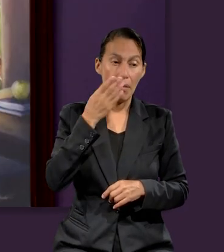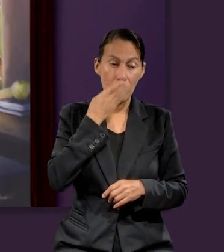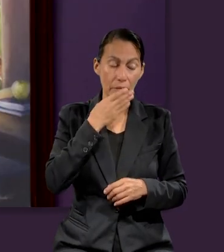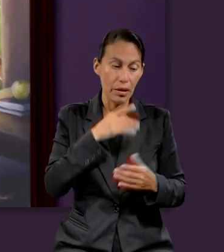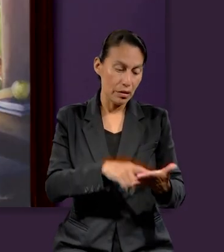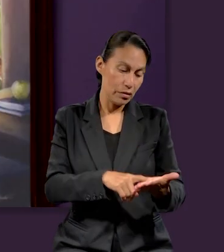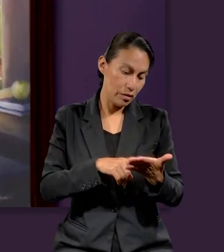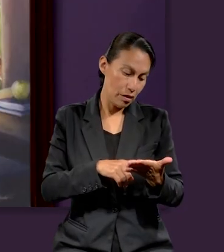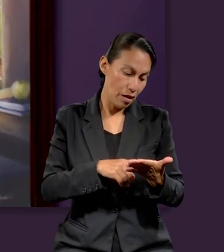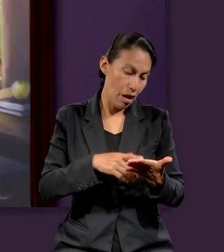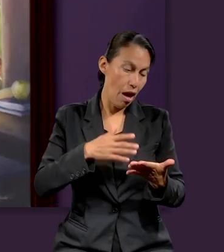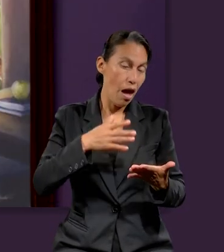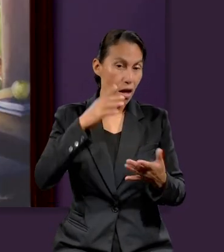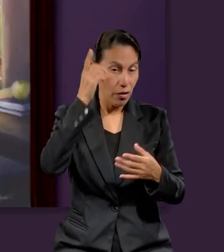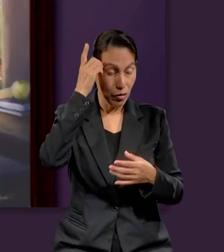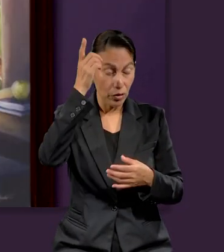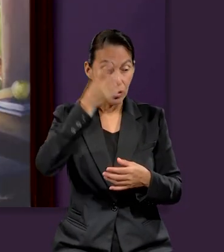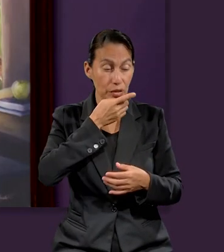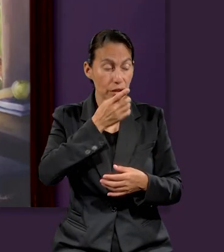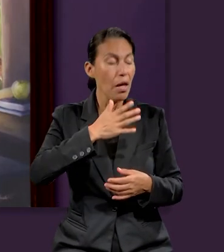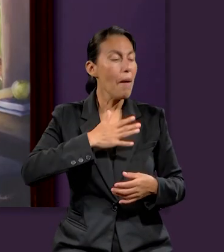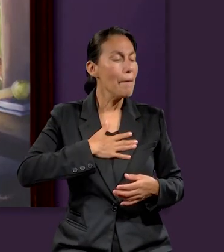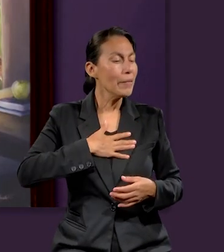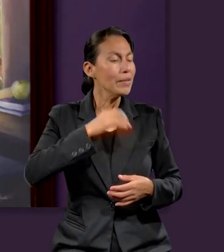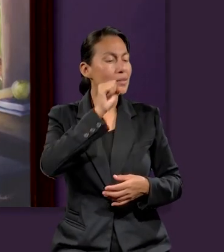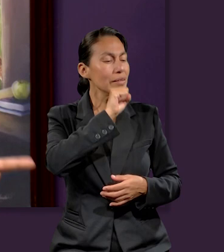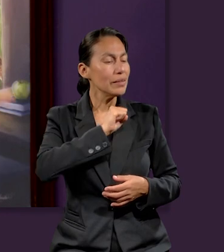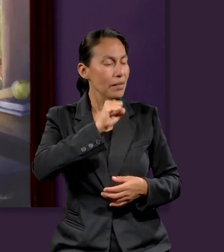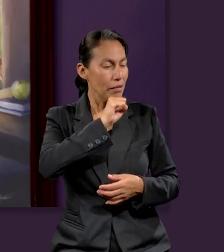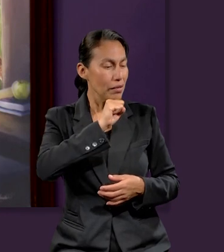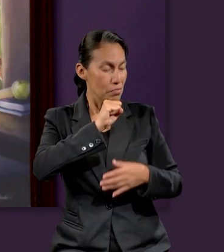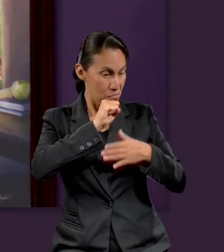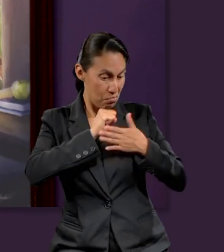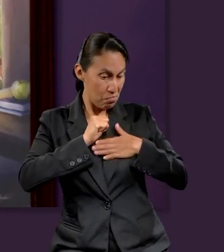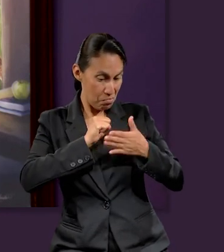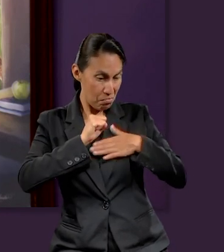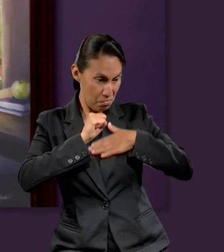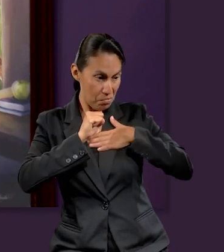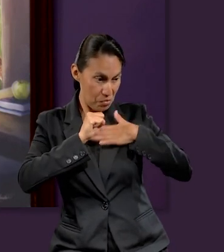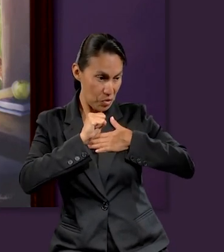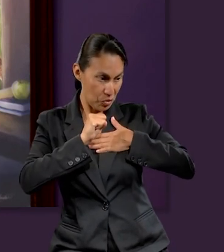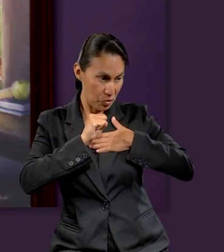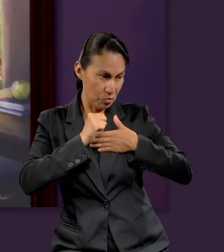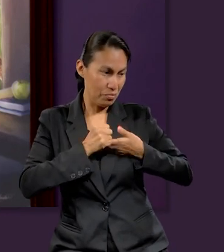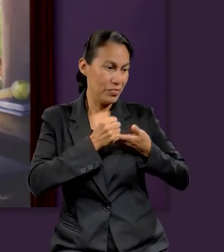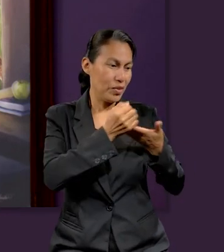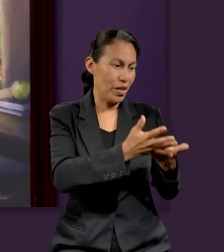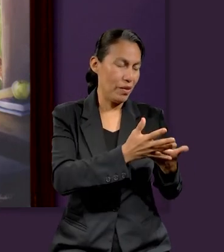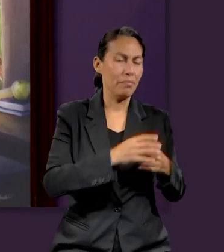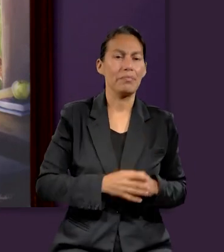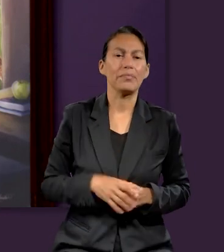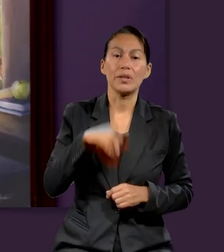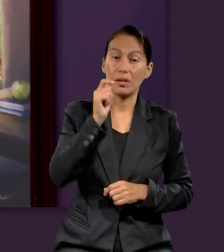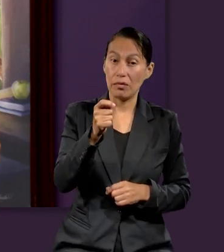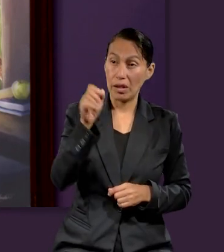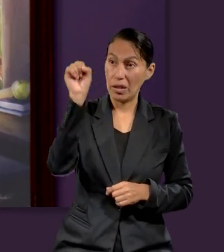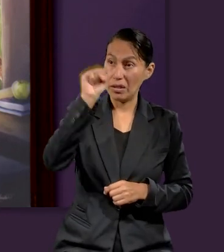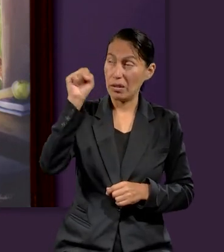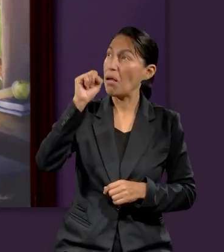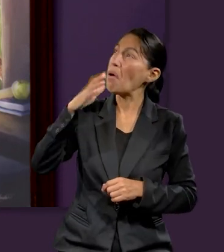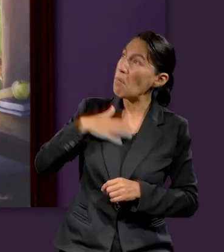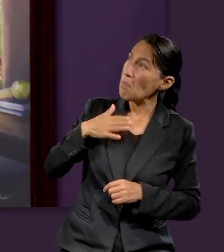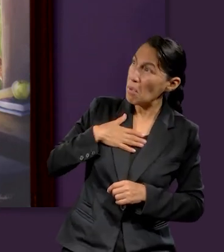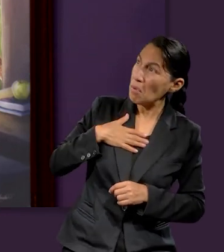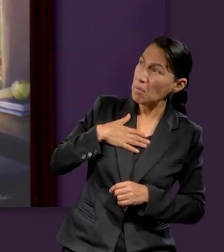que nos ha dado. ¿Y qué es lo que nos está dando? Dice, mis sábados. Quiere decir que los sábados son